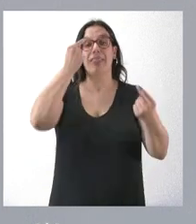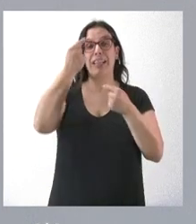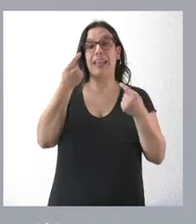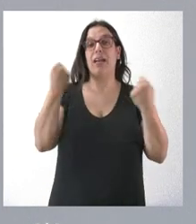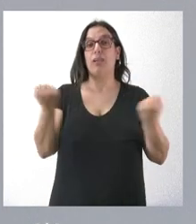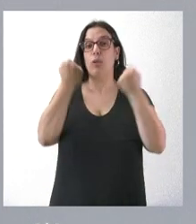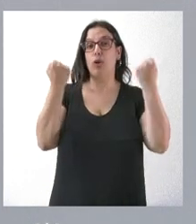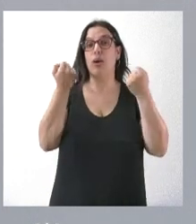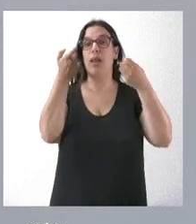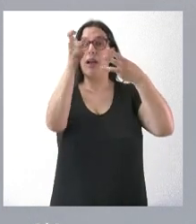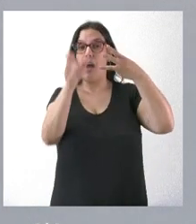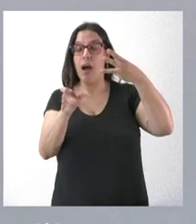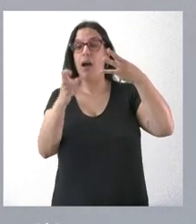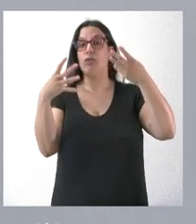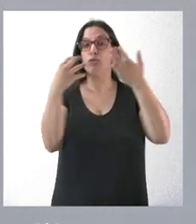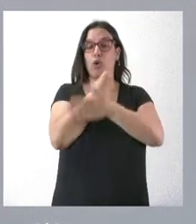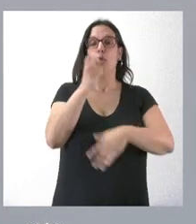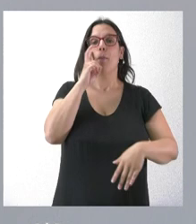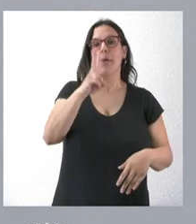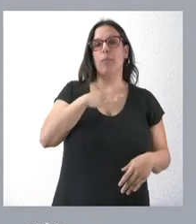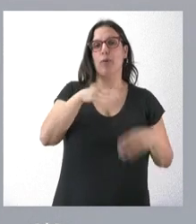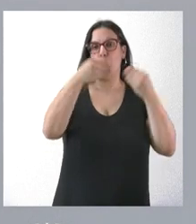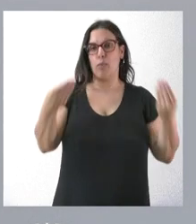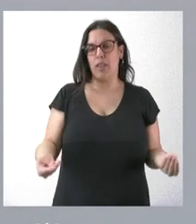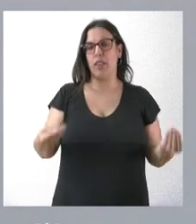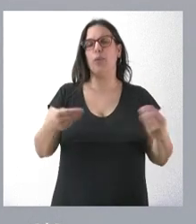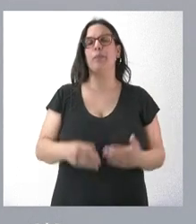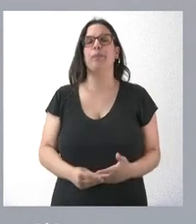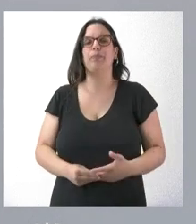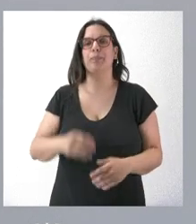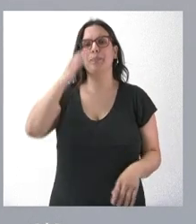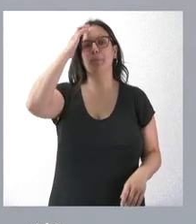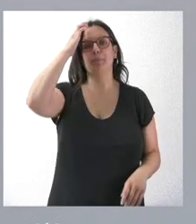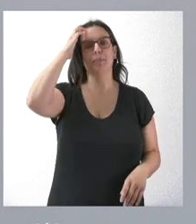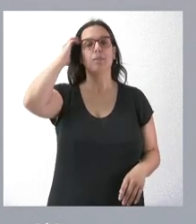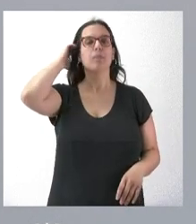actuaciones, el importe de cada una de ellas, es lo que tienen ustedes en la documentación.